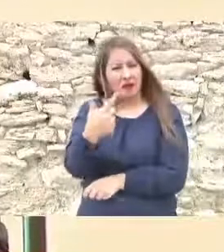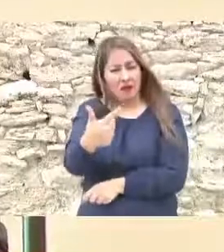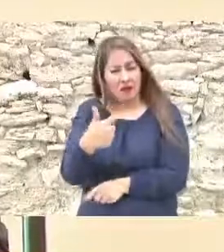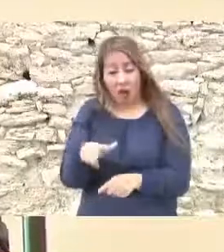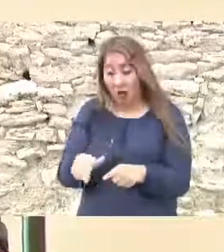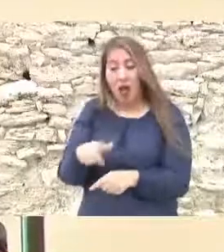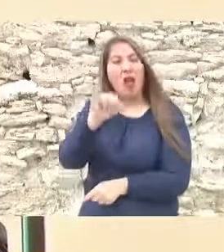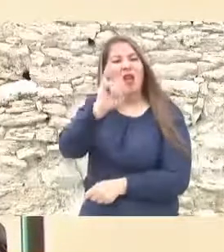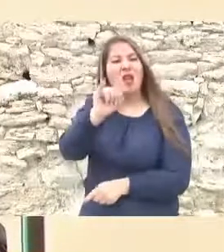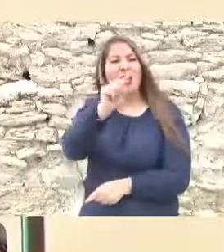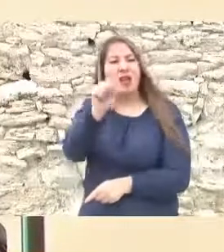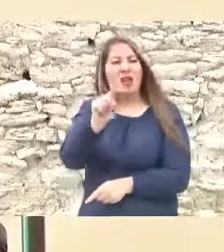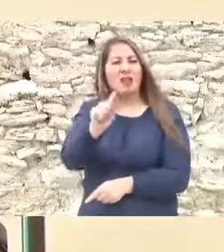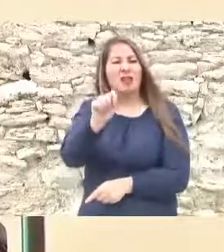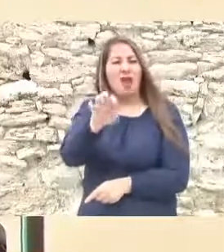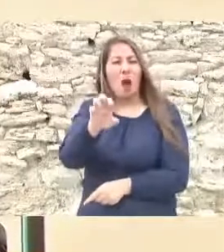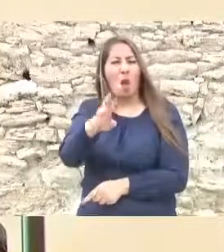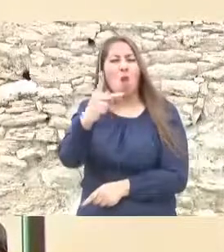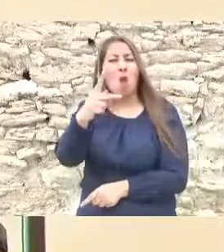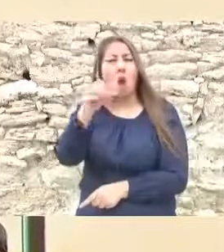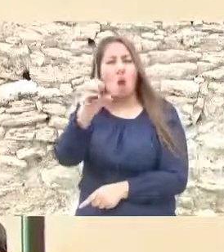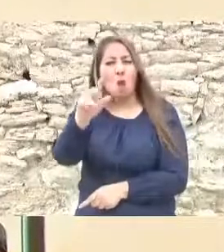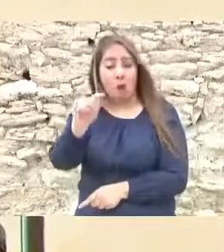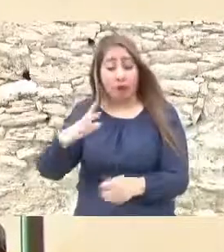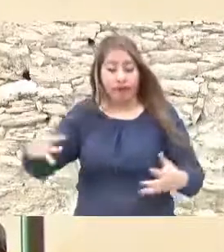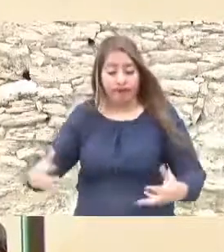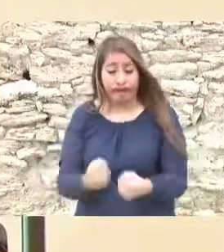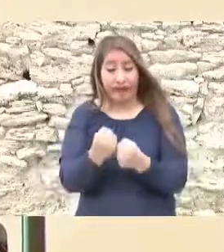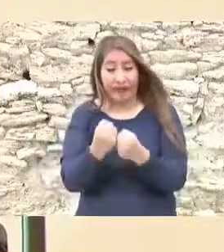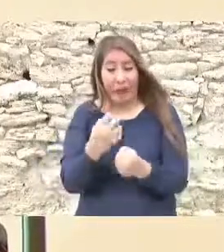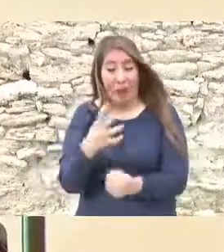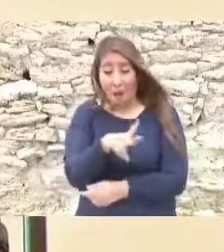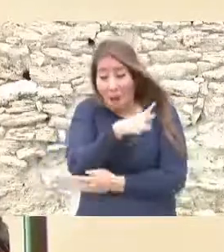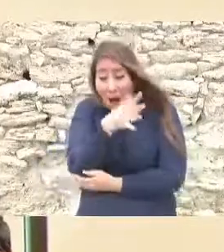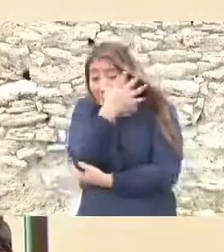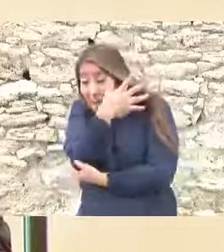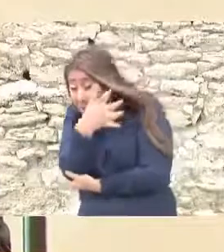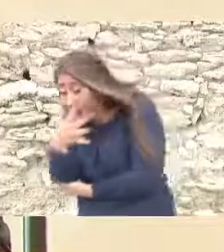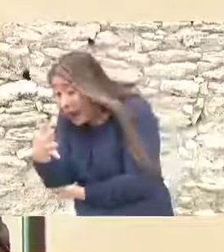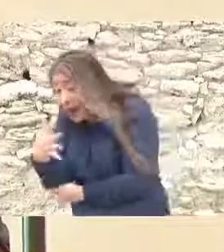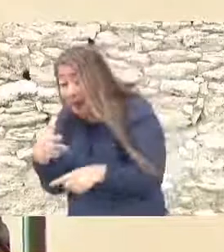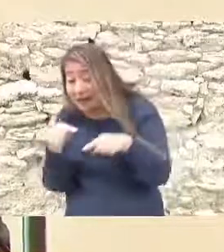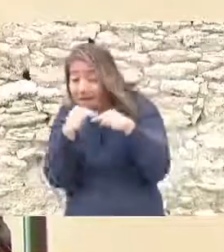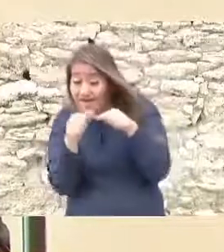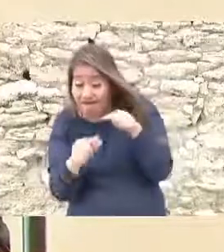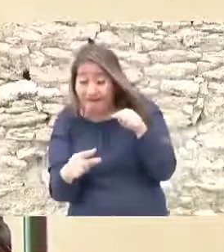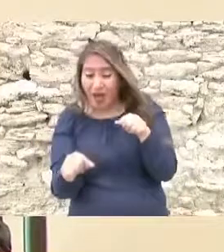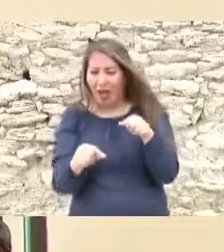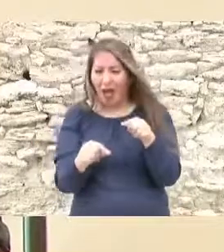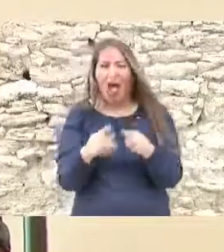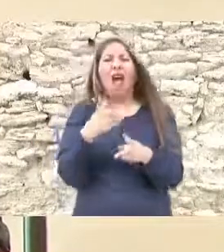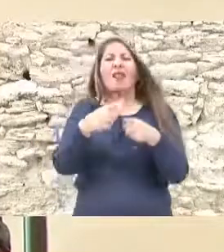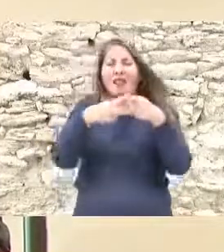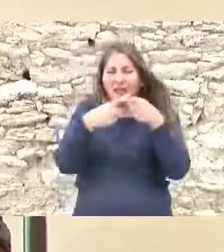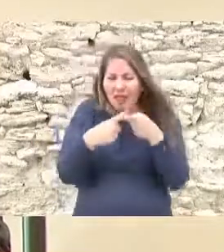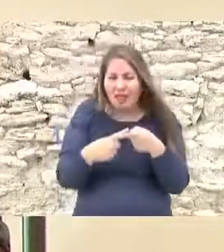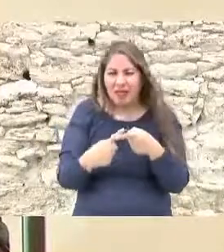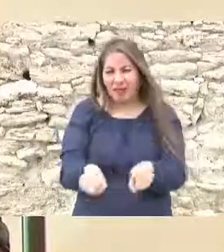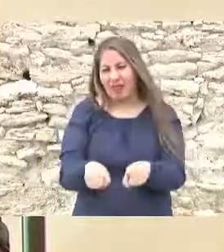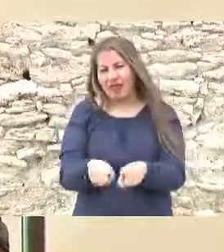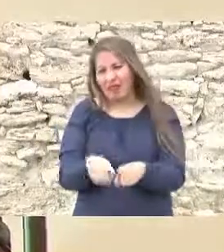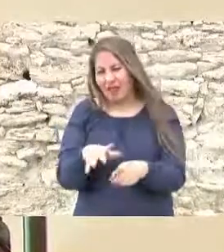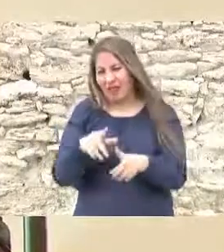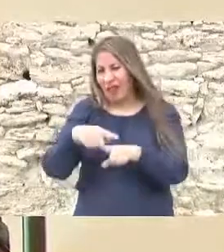y ahí en su periodo se logran 37 parques nacionales. A diferencia de los parques nacionales